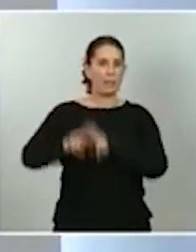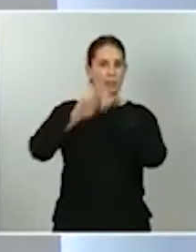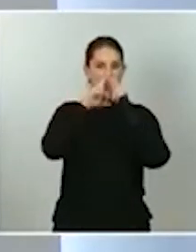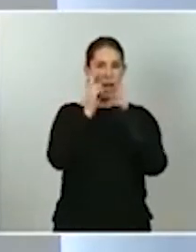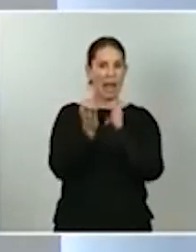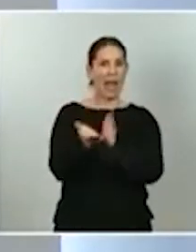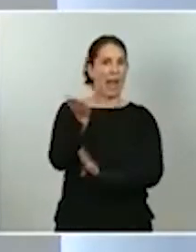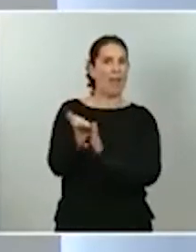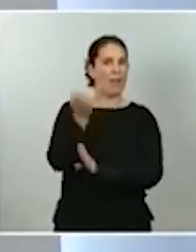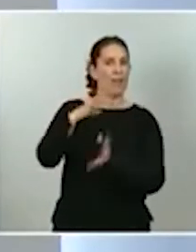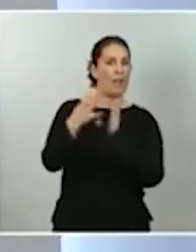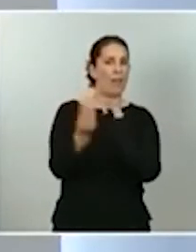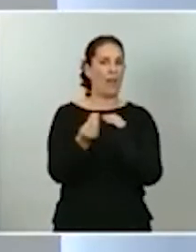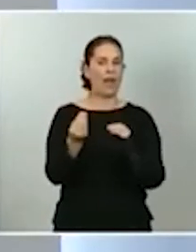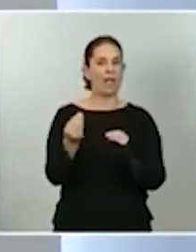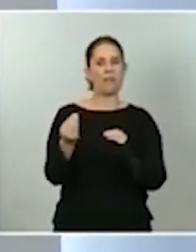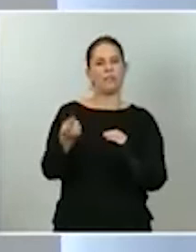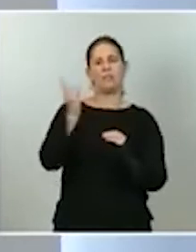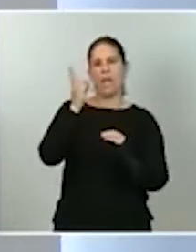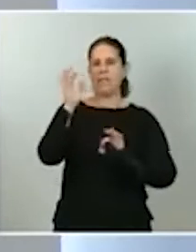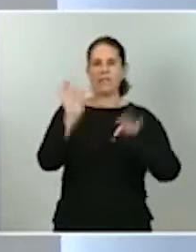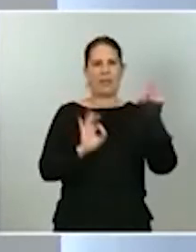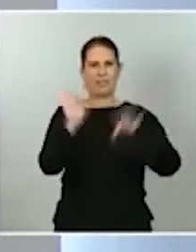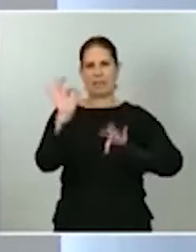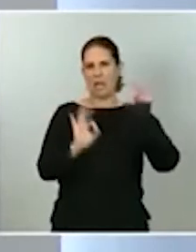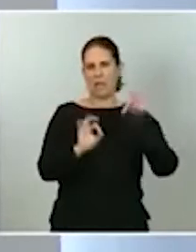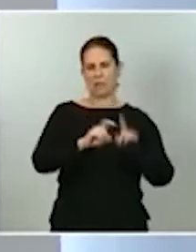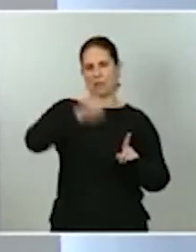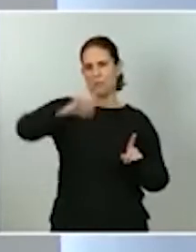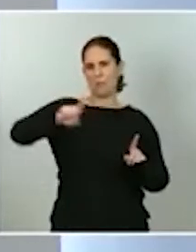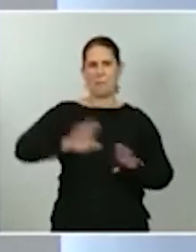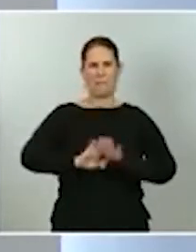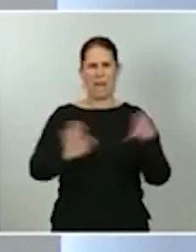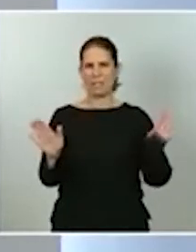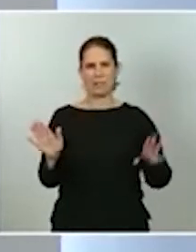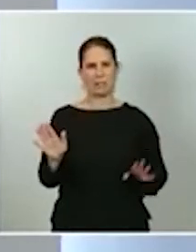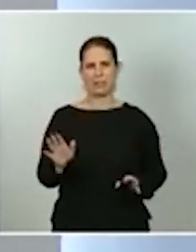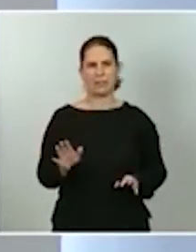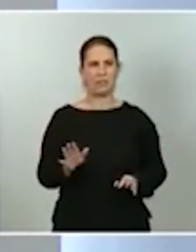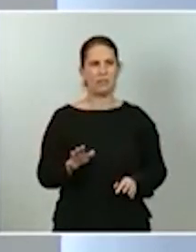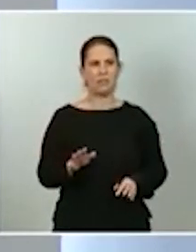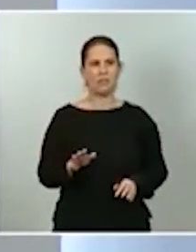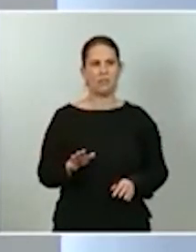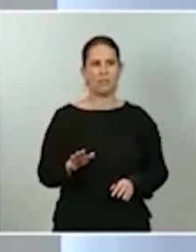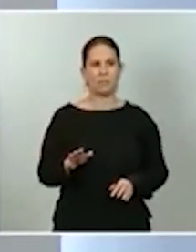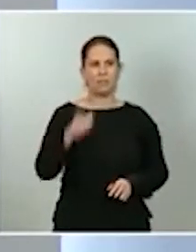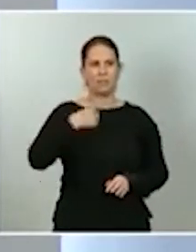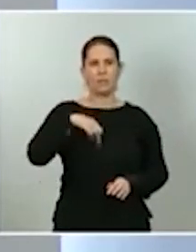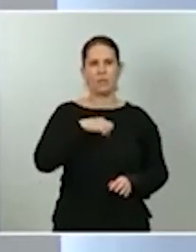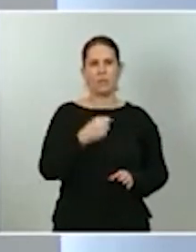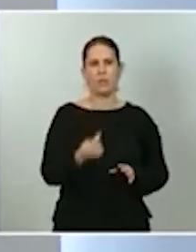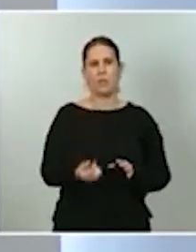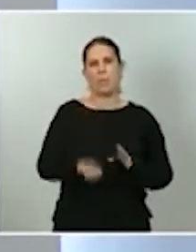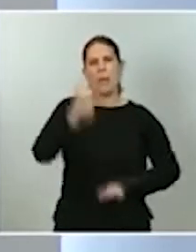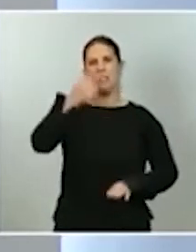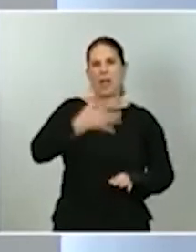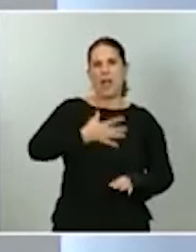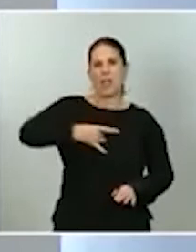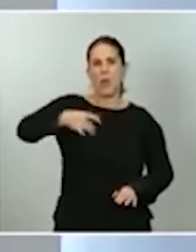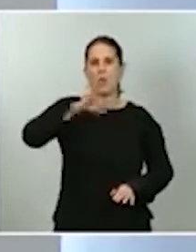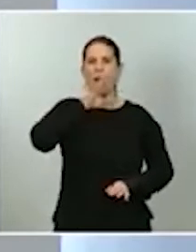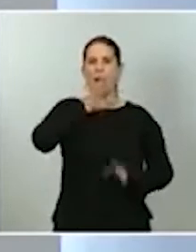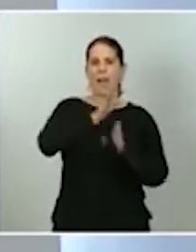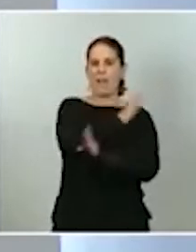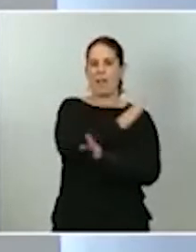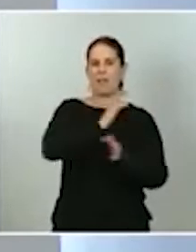tipo puramente estadístico y que no tenemos previsto en absoluto aumentar las emisiones de deuda con respecto a lo que teníamos en el calendario, sino